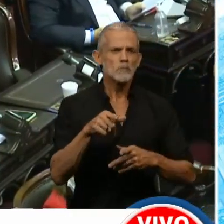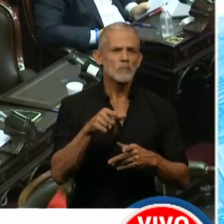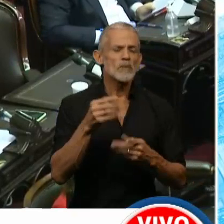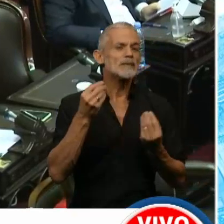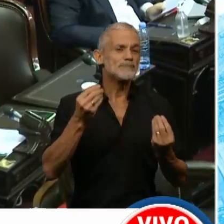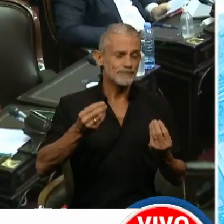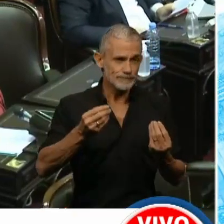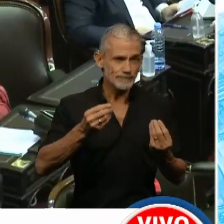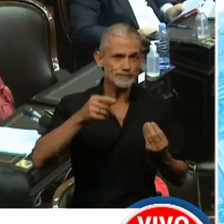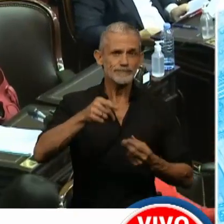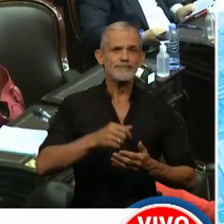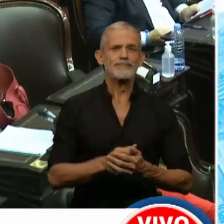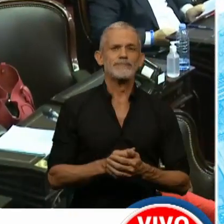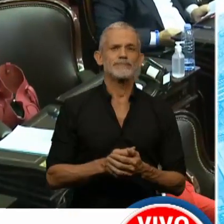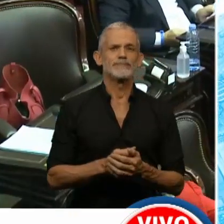lo tanto,